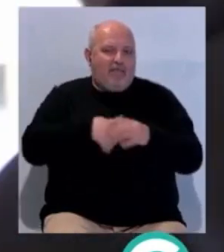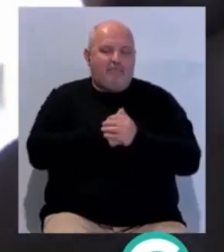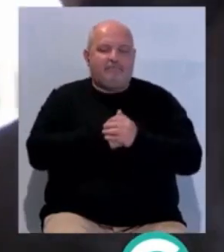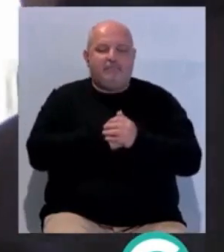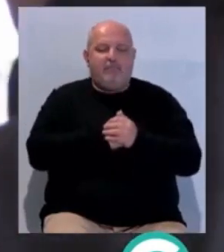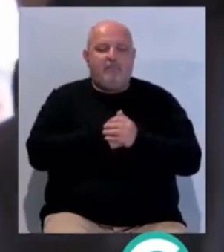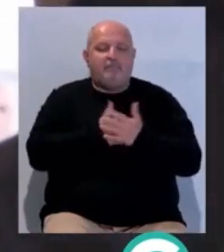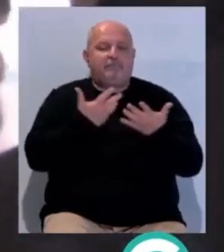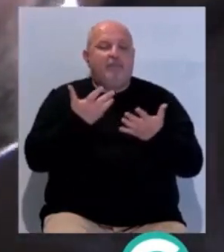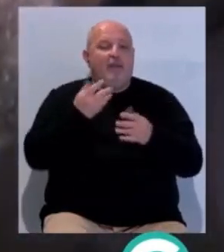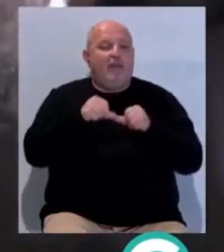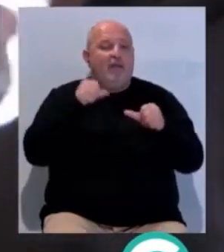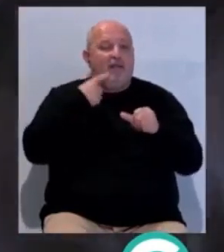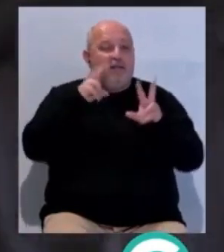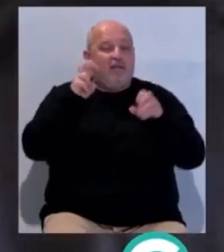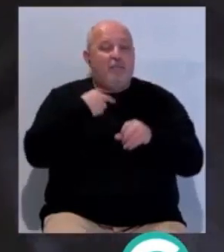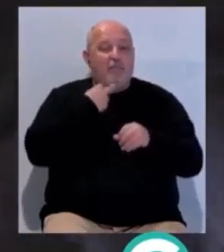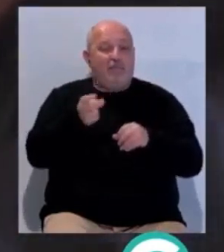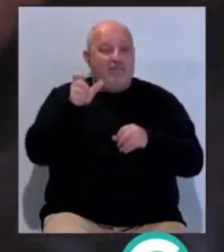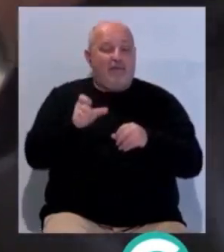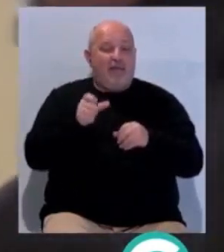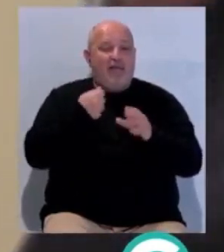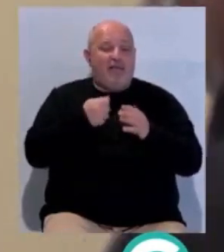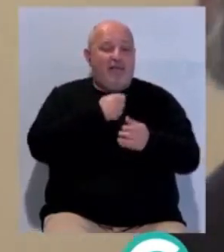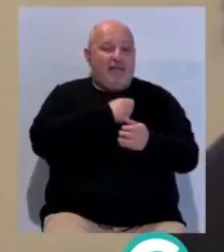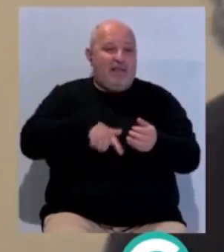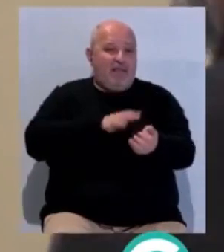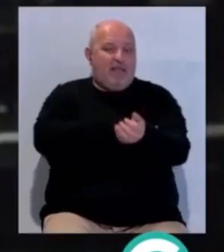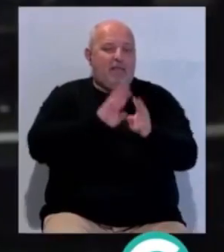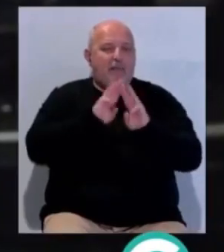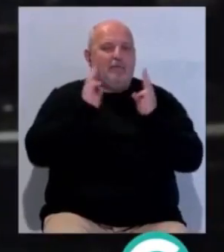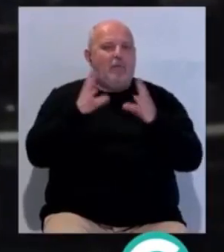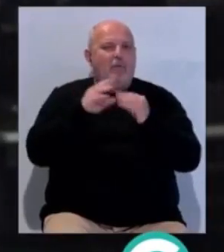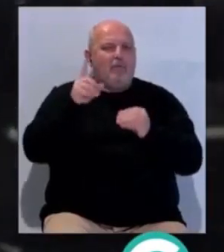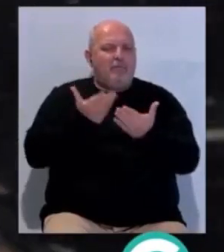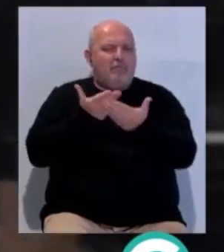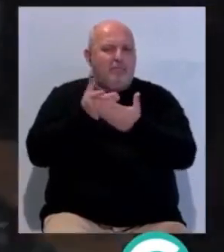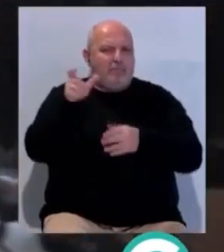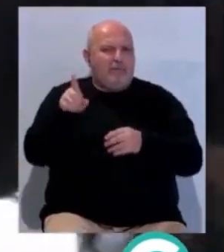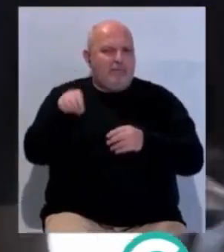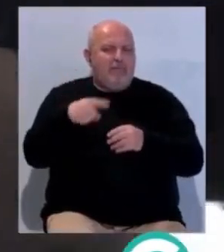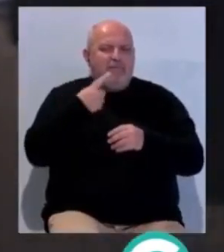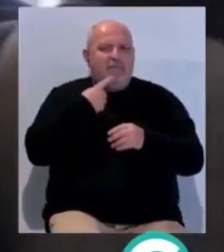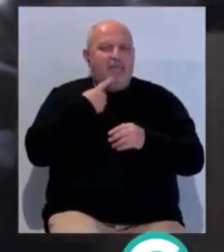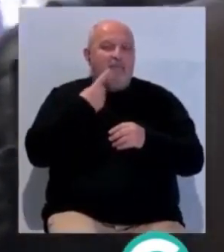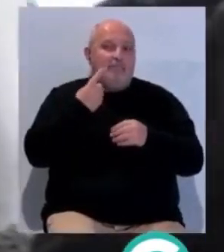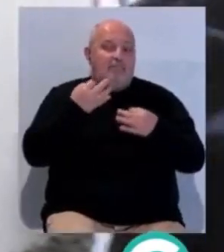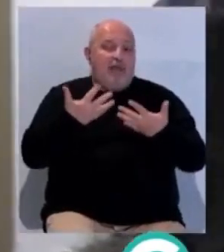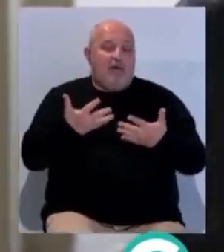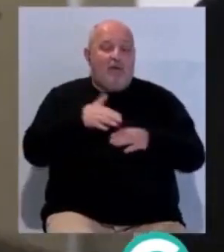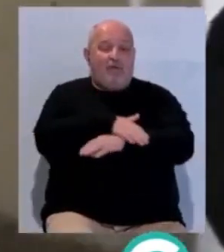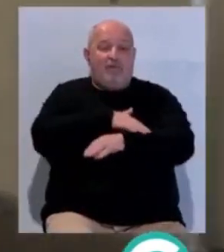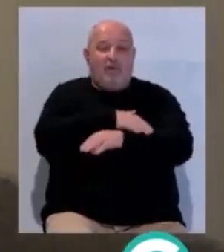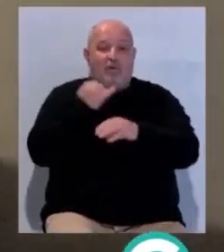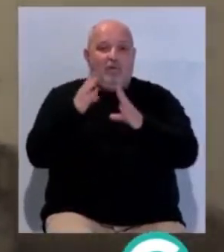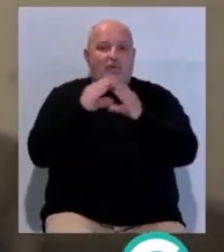En este mismo asunto ha incidido el portavoz de Adelante Andalucía en el Parlamento Andaluz, Ignacio García, quien ha asegurado que el Gobierno